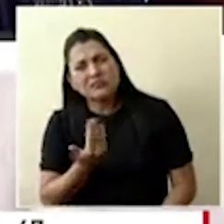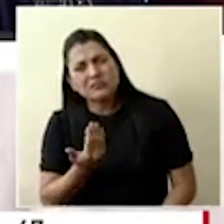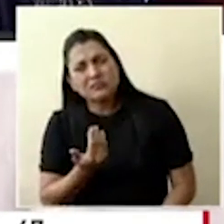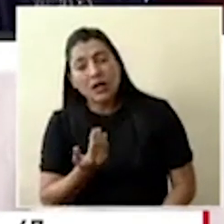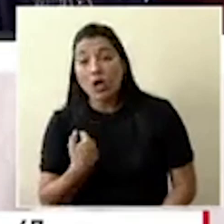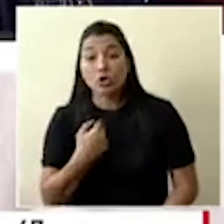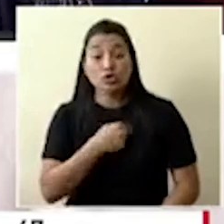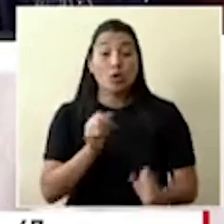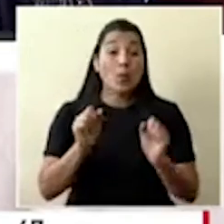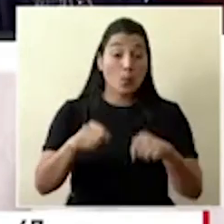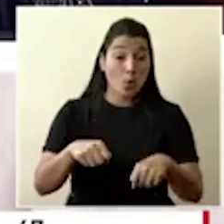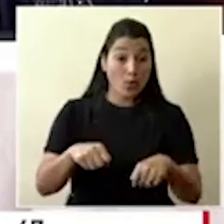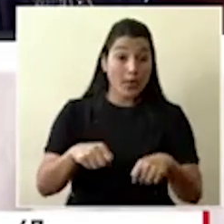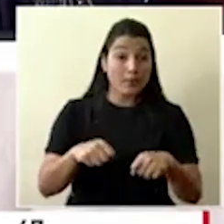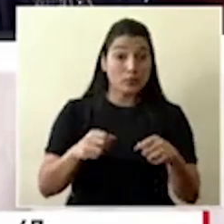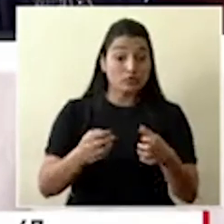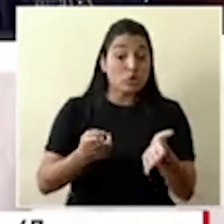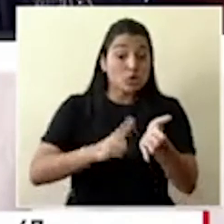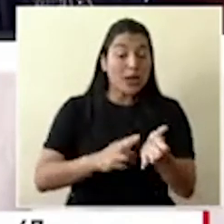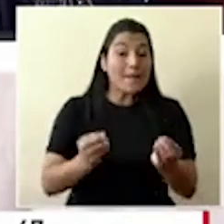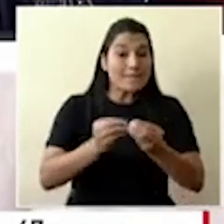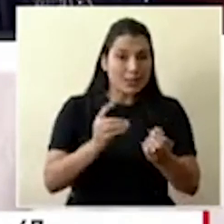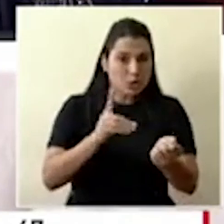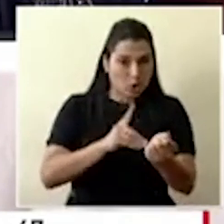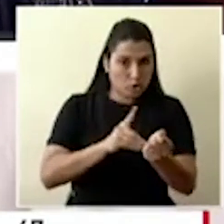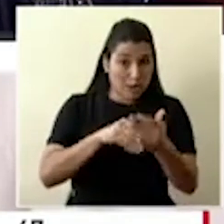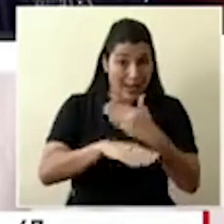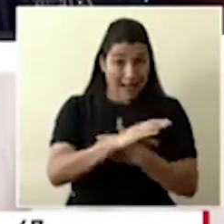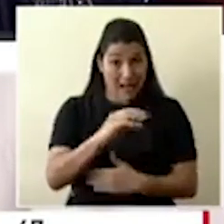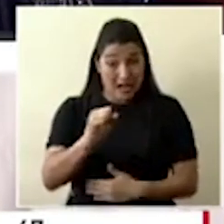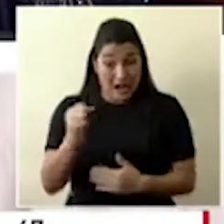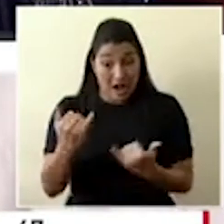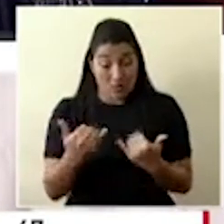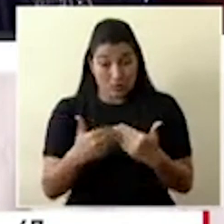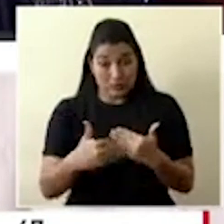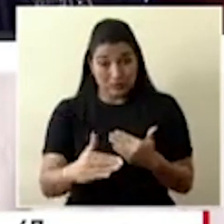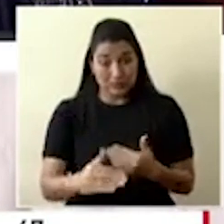¿podremos aumentar el número de médicos en la caja en estos días?